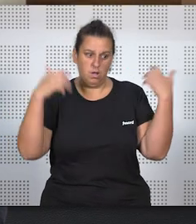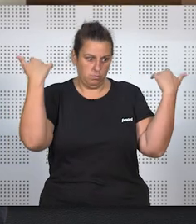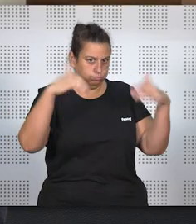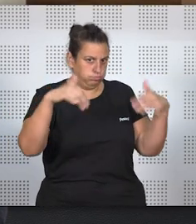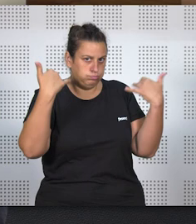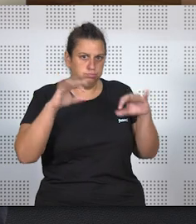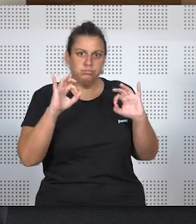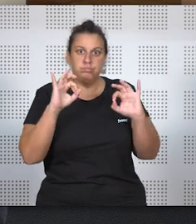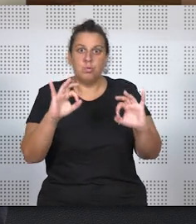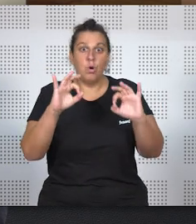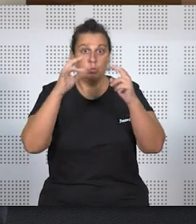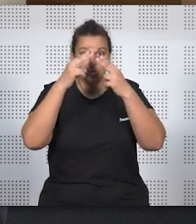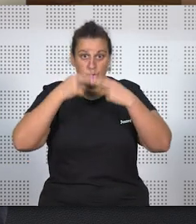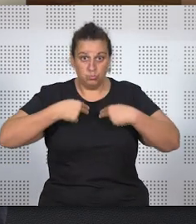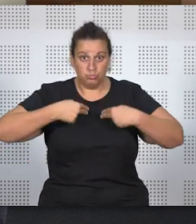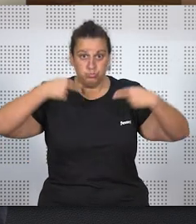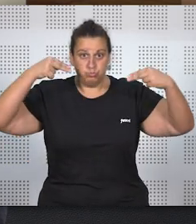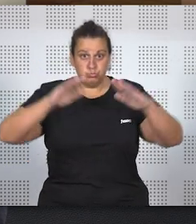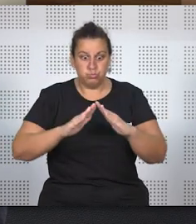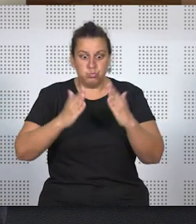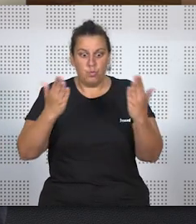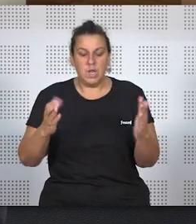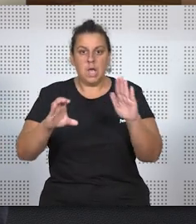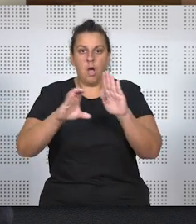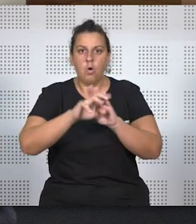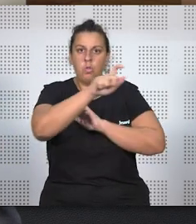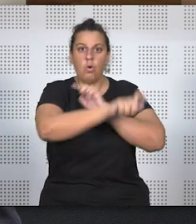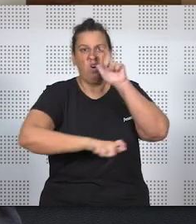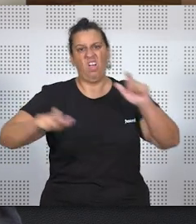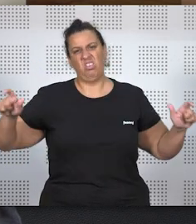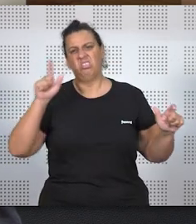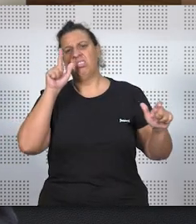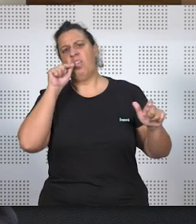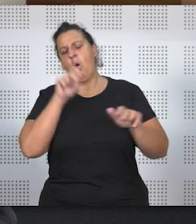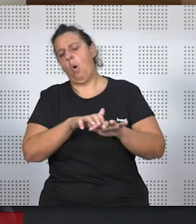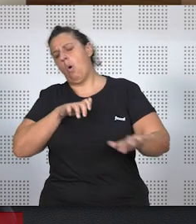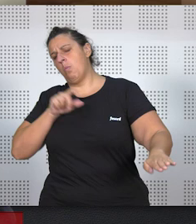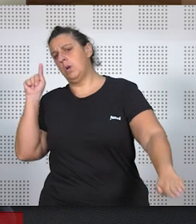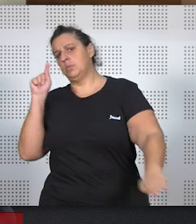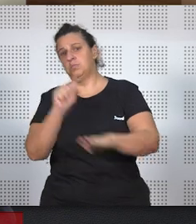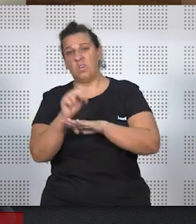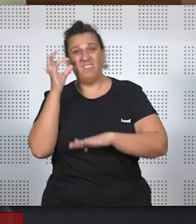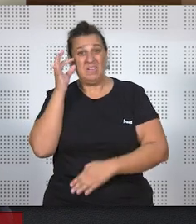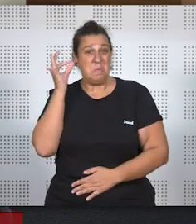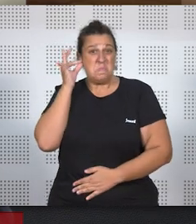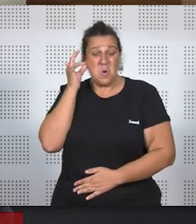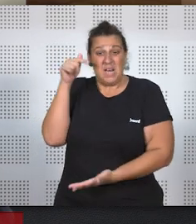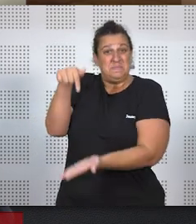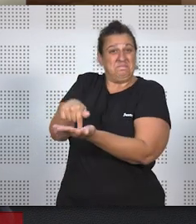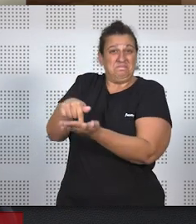Nada más salir promulgado el Código ya hubo voces críticas de hombres, claro, todavía las mujeres no